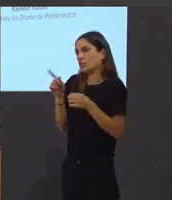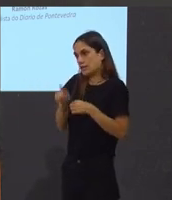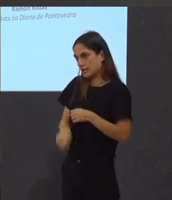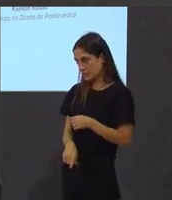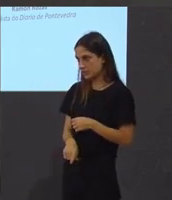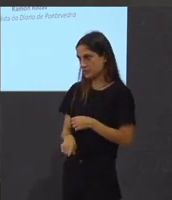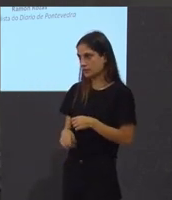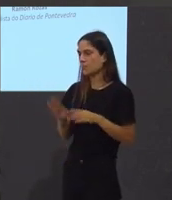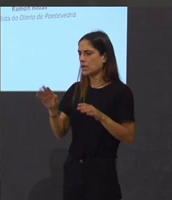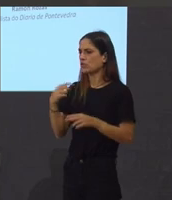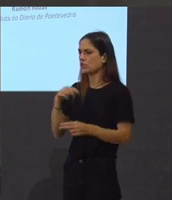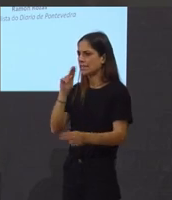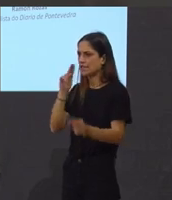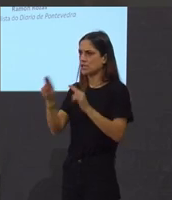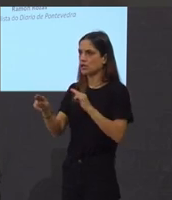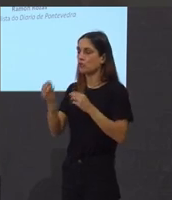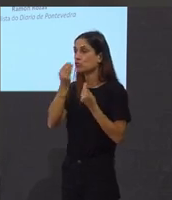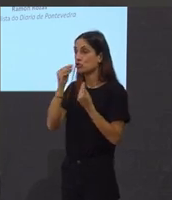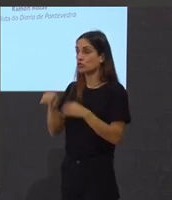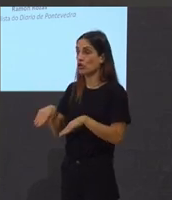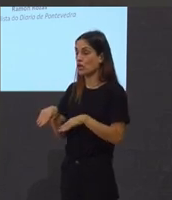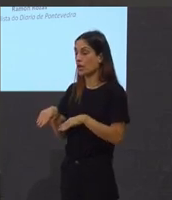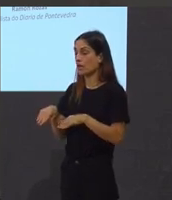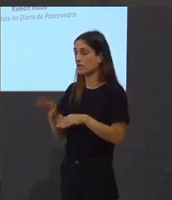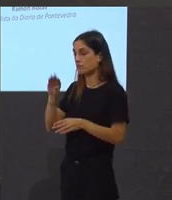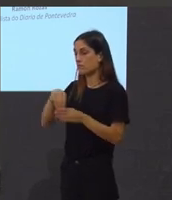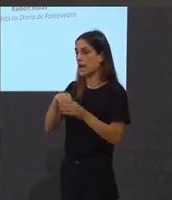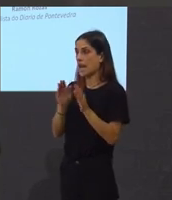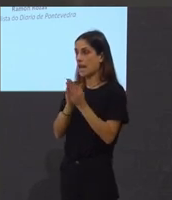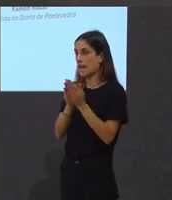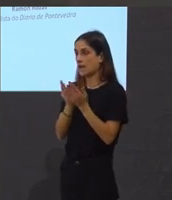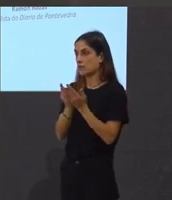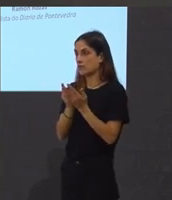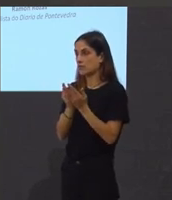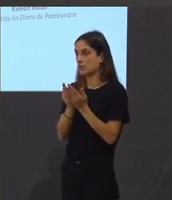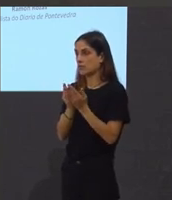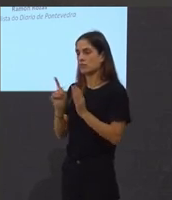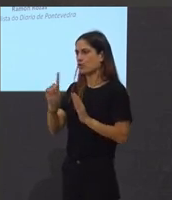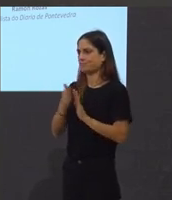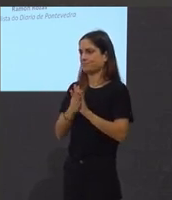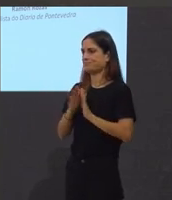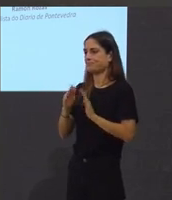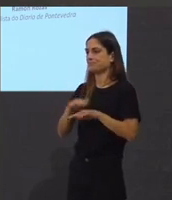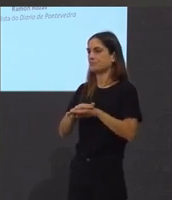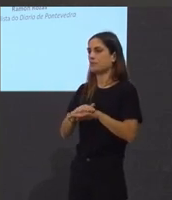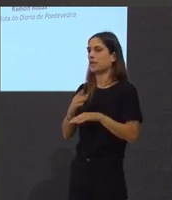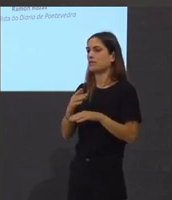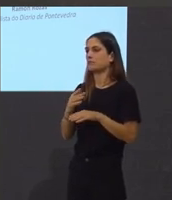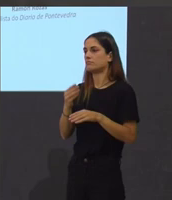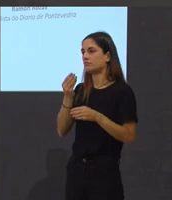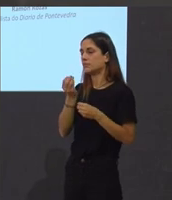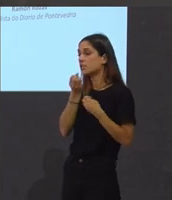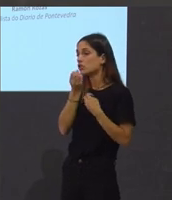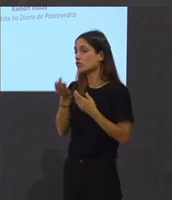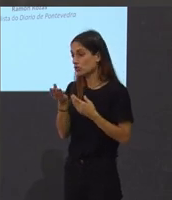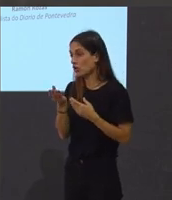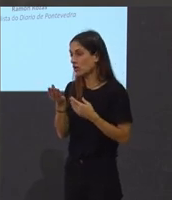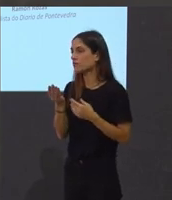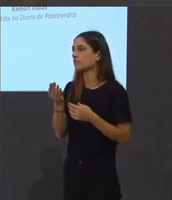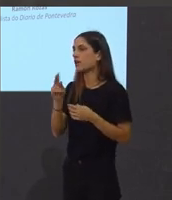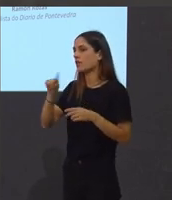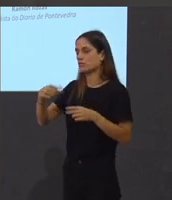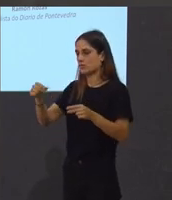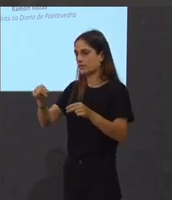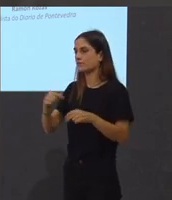cunha anécdota que contou no libro bueno, non vou vos e con isto rematamos contar unha anécdota eu vivín en